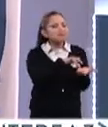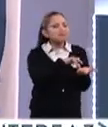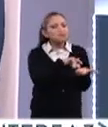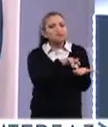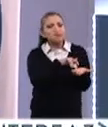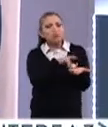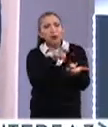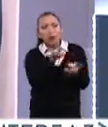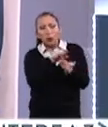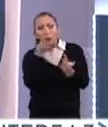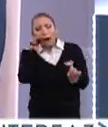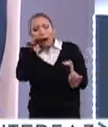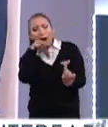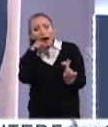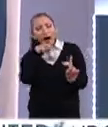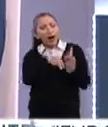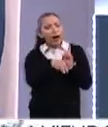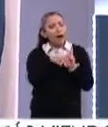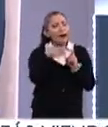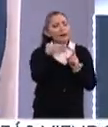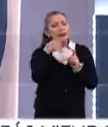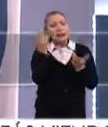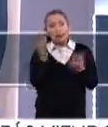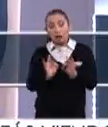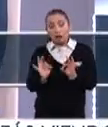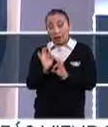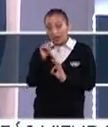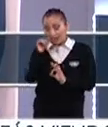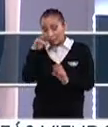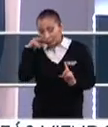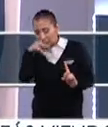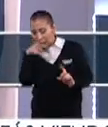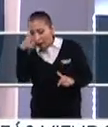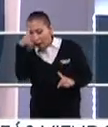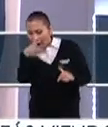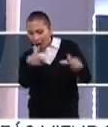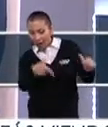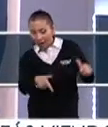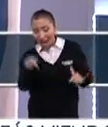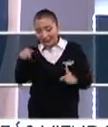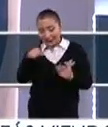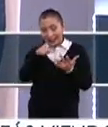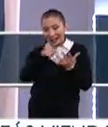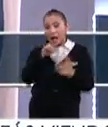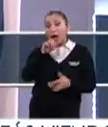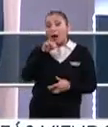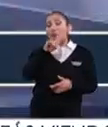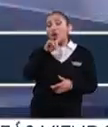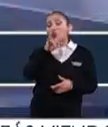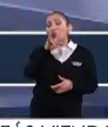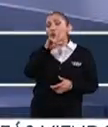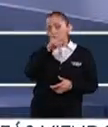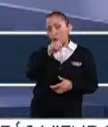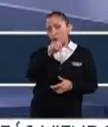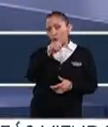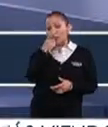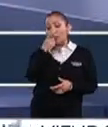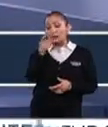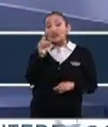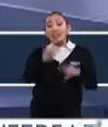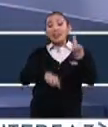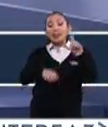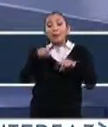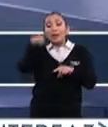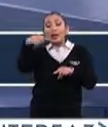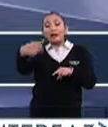enfoques que podemos dar? Y lo importante de este módulo es que nos indica que depende